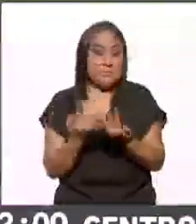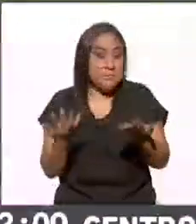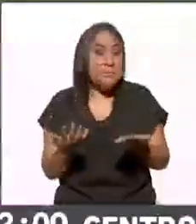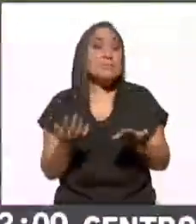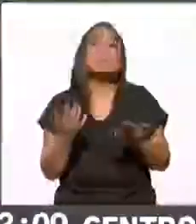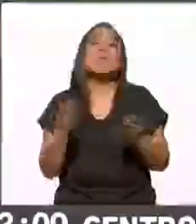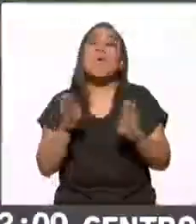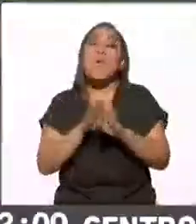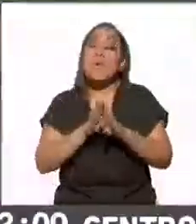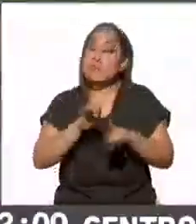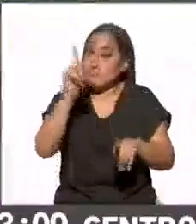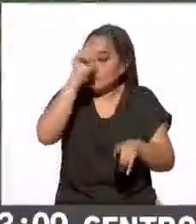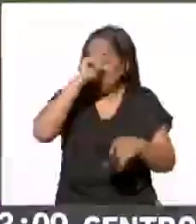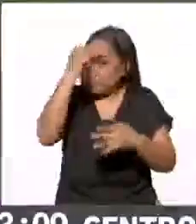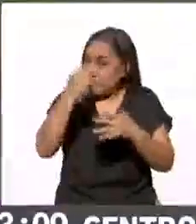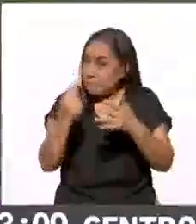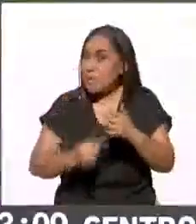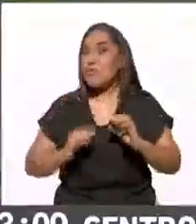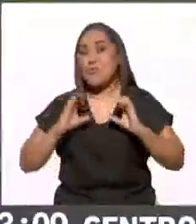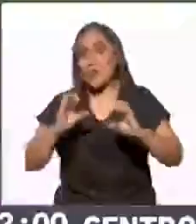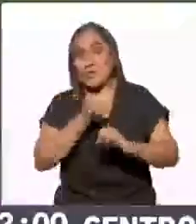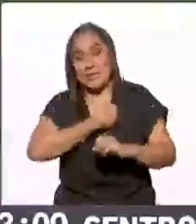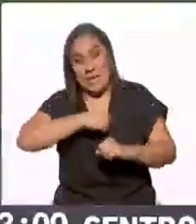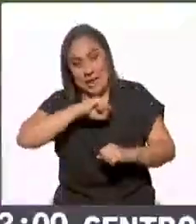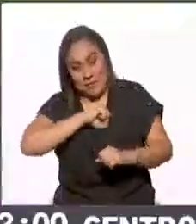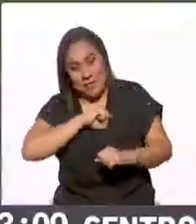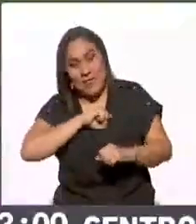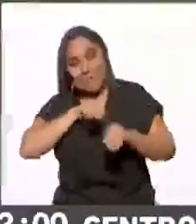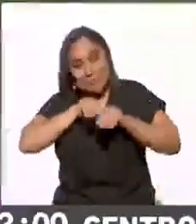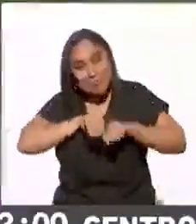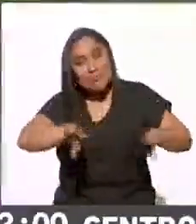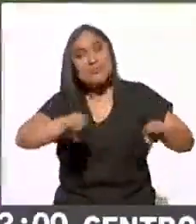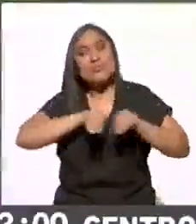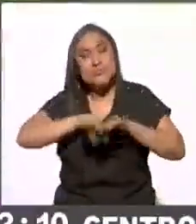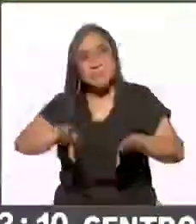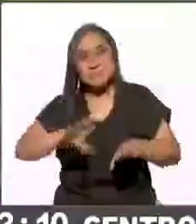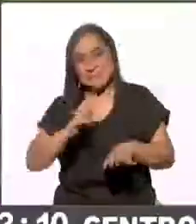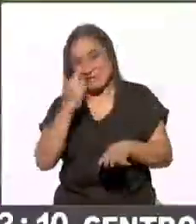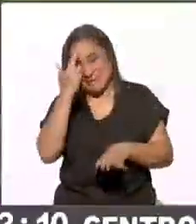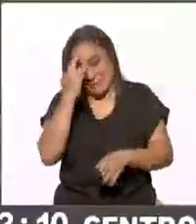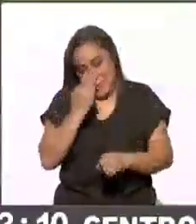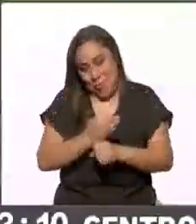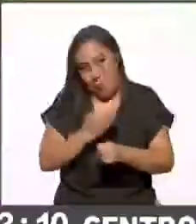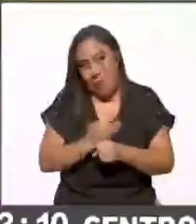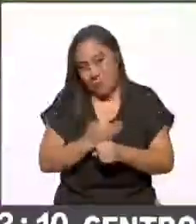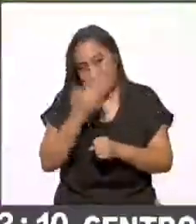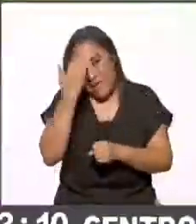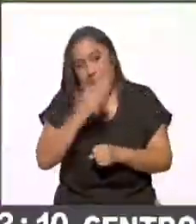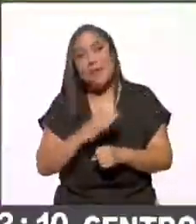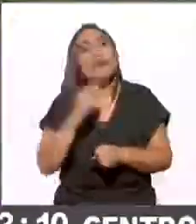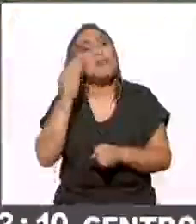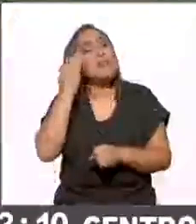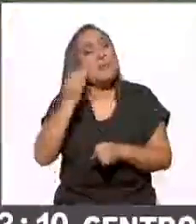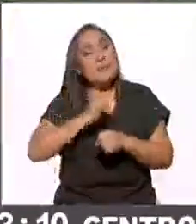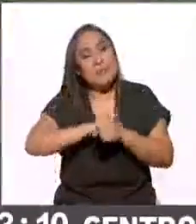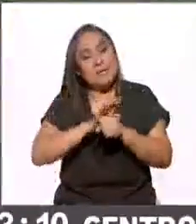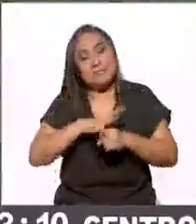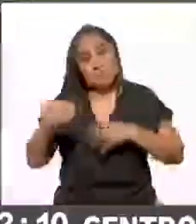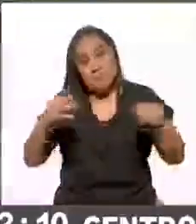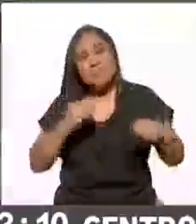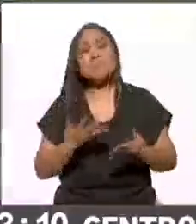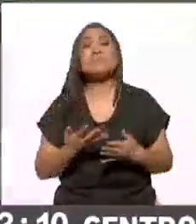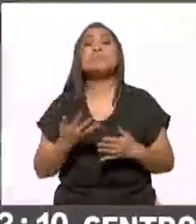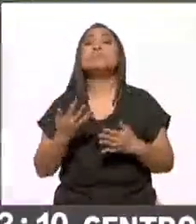de seguridad y las recomendaciones de las autoridades de salud que estaban vinculadas con este momento de la pandemia, las reglas de